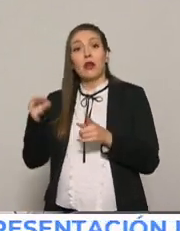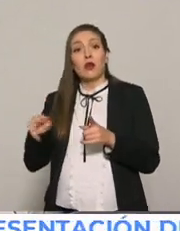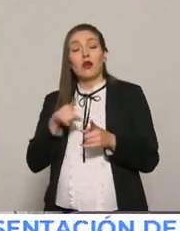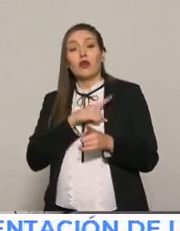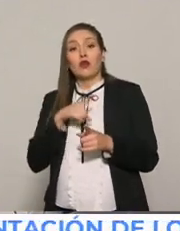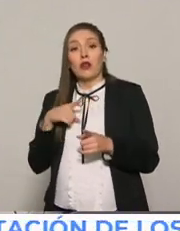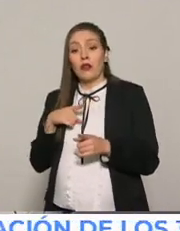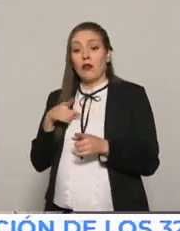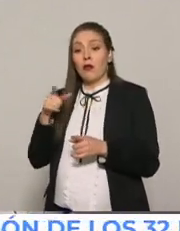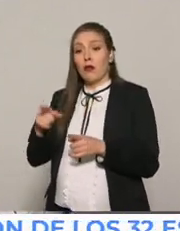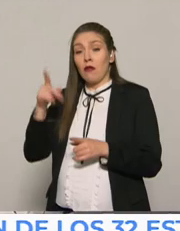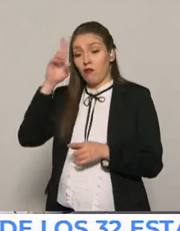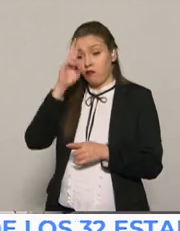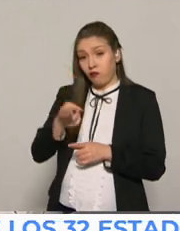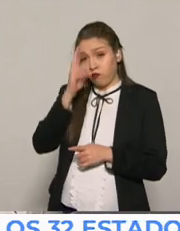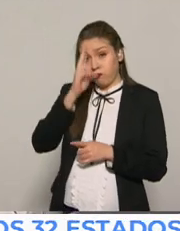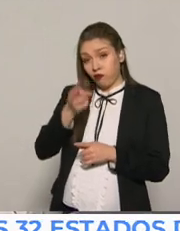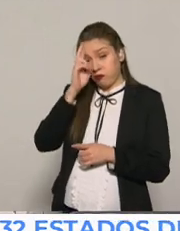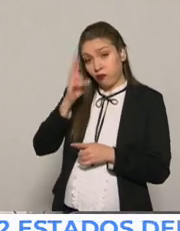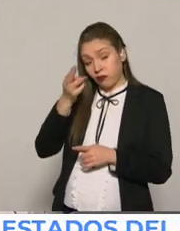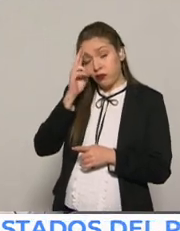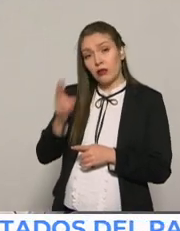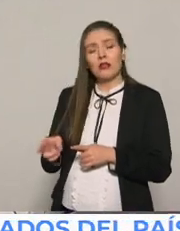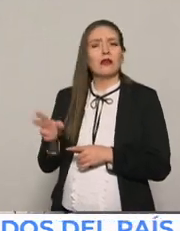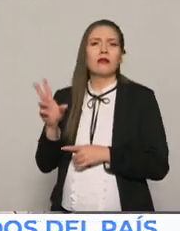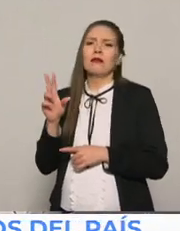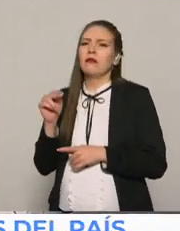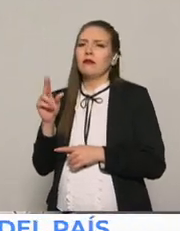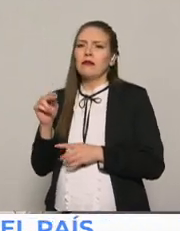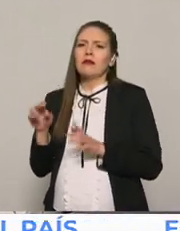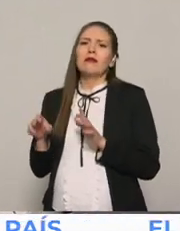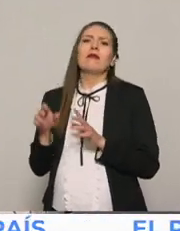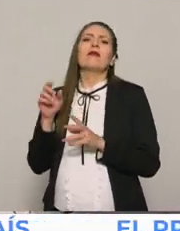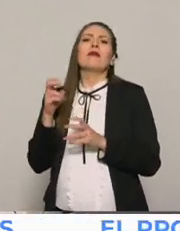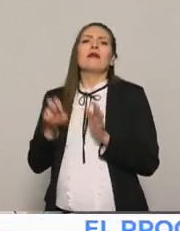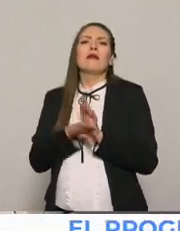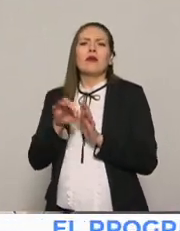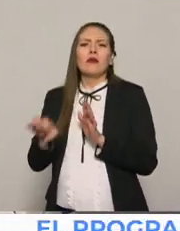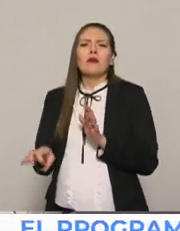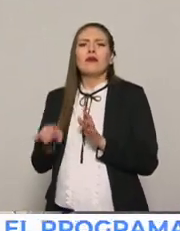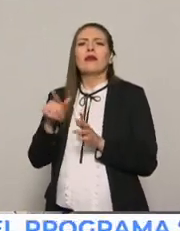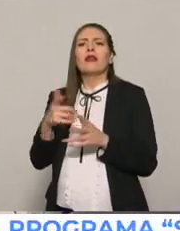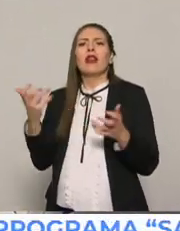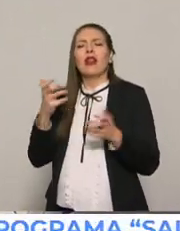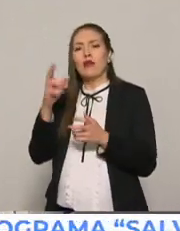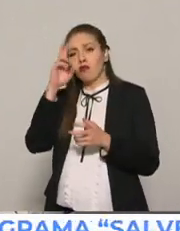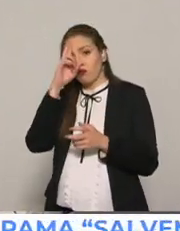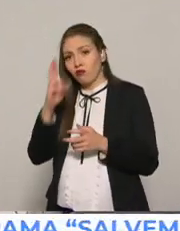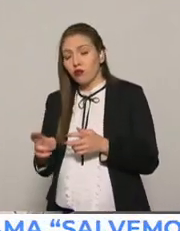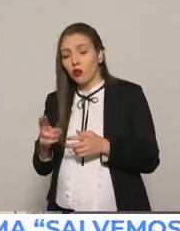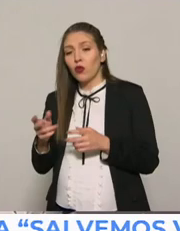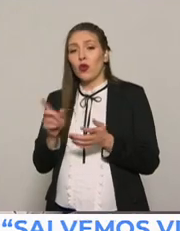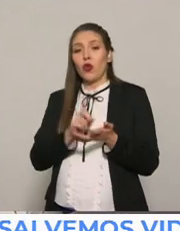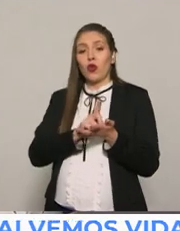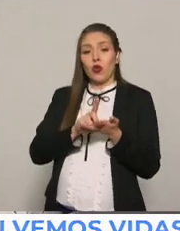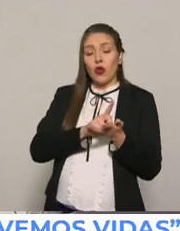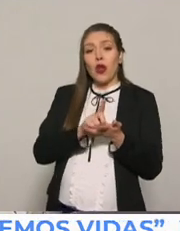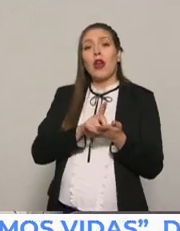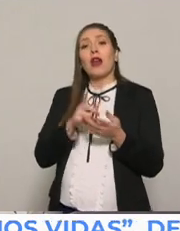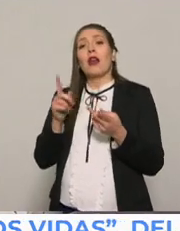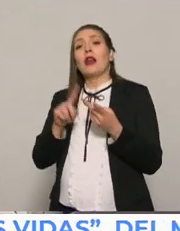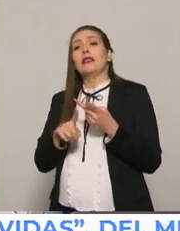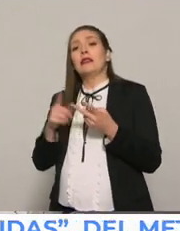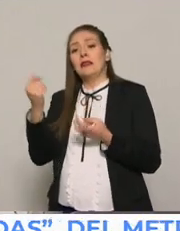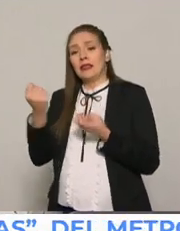Y eso lo ha demostrado históricamente todas las campañas que te prohíben usar las drogas, que te prohíben manejar a alta velocidad, que utilizan esta forma de la